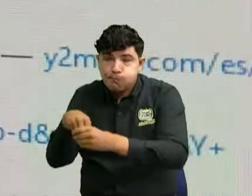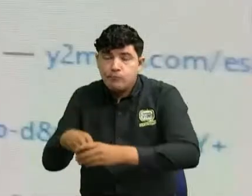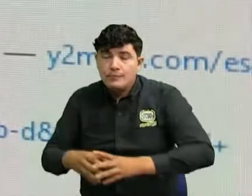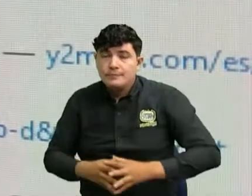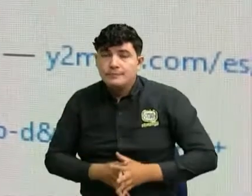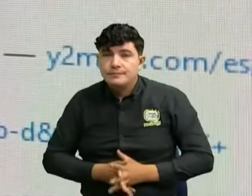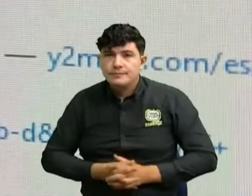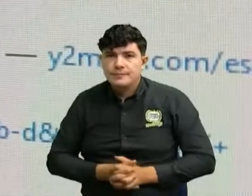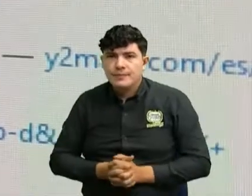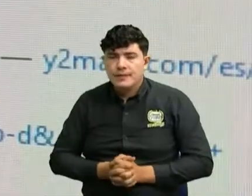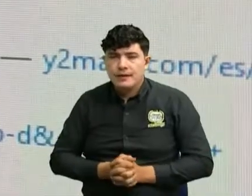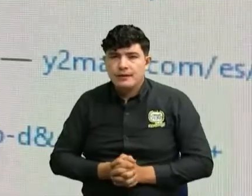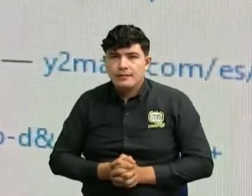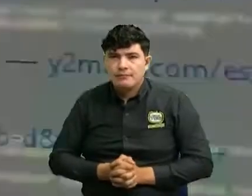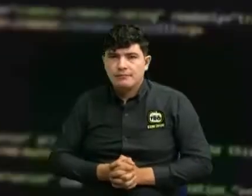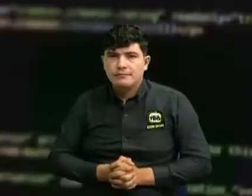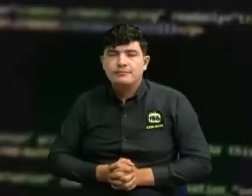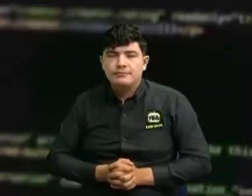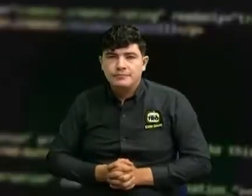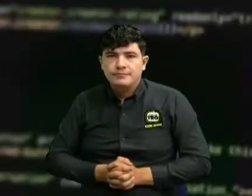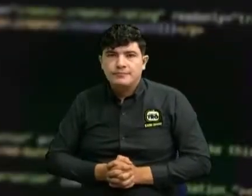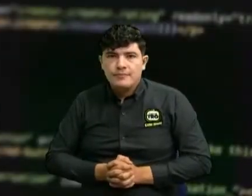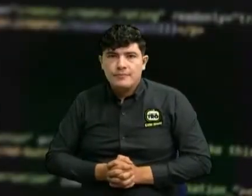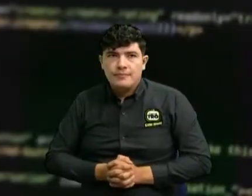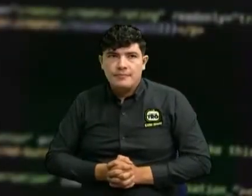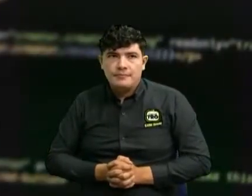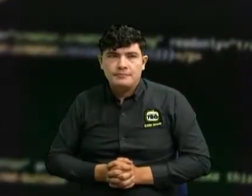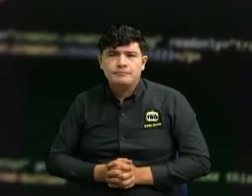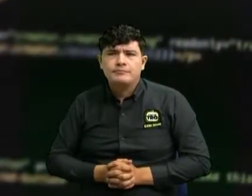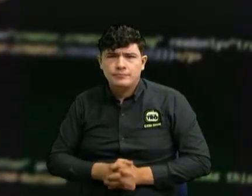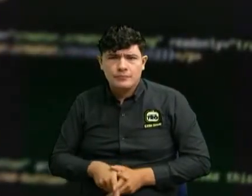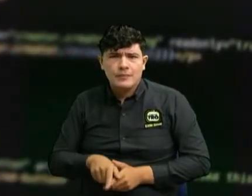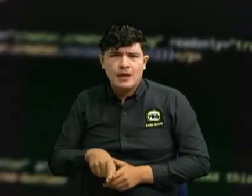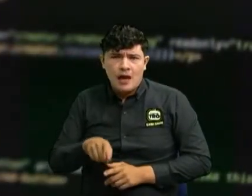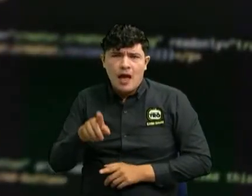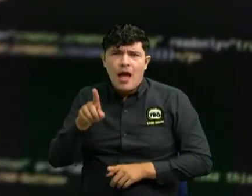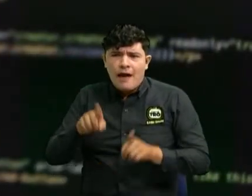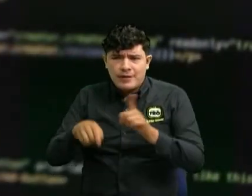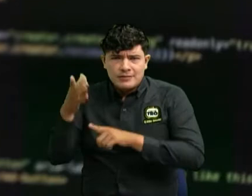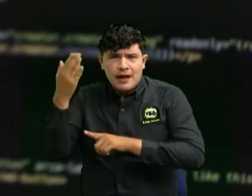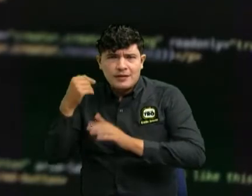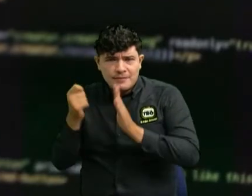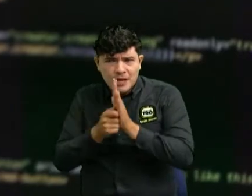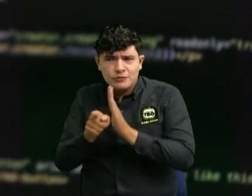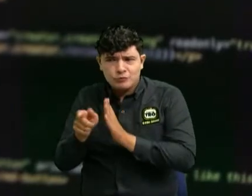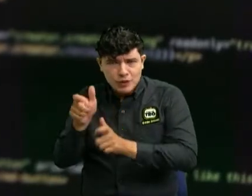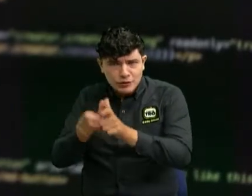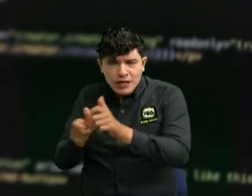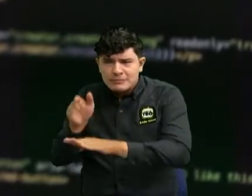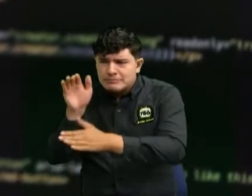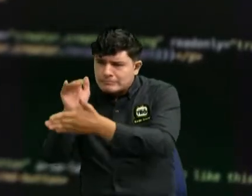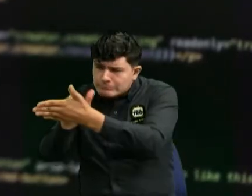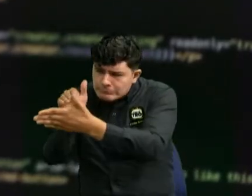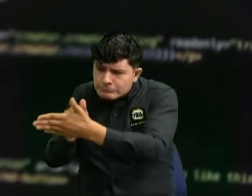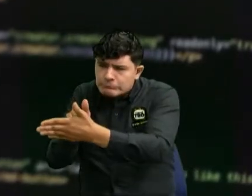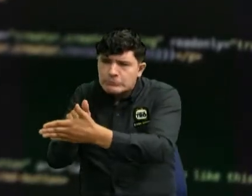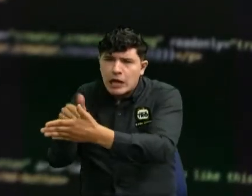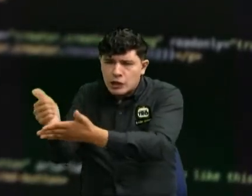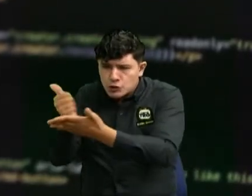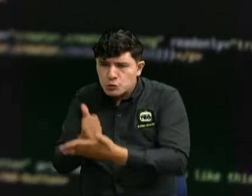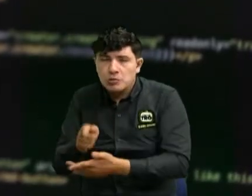que en muchos casos, en muchos casos, ha ayudado y ha dado resultados positivos a estos